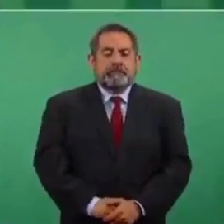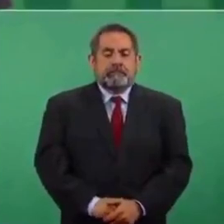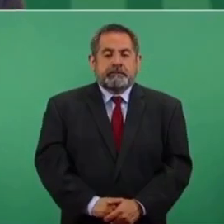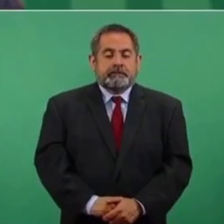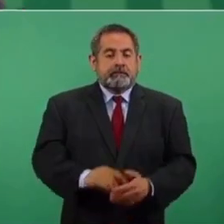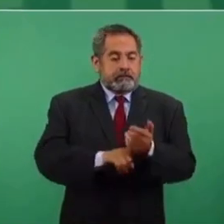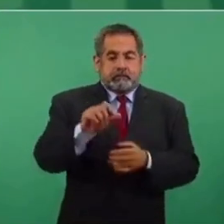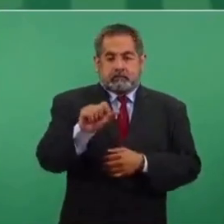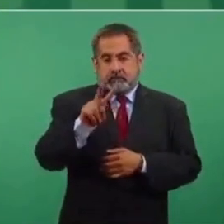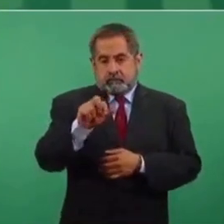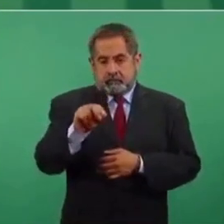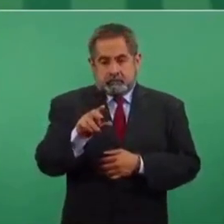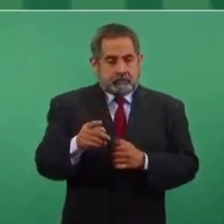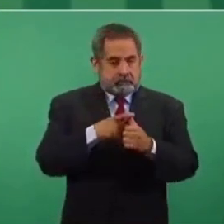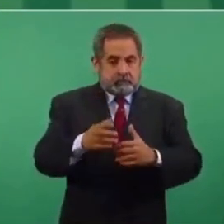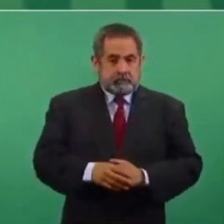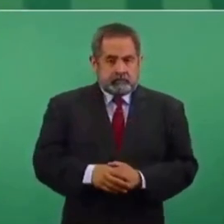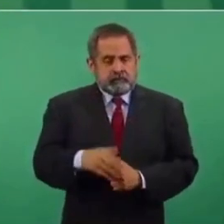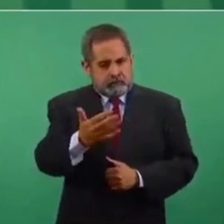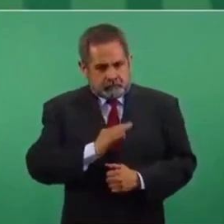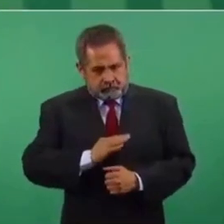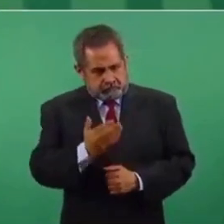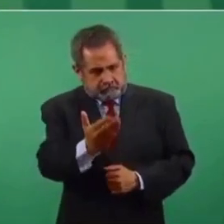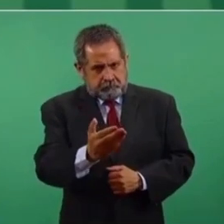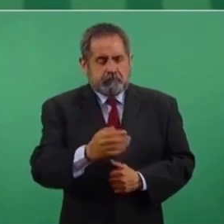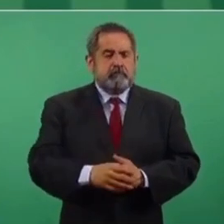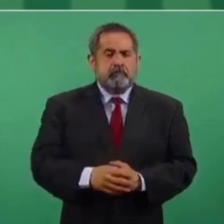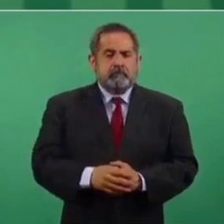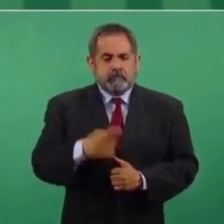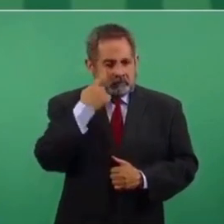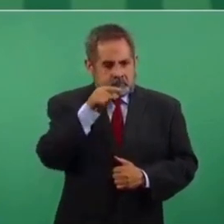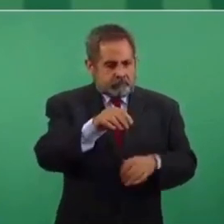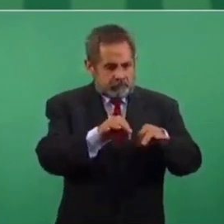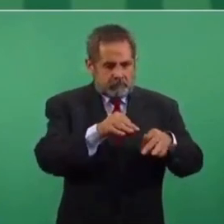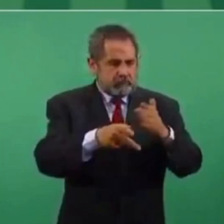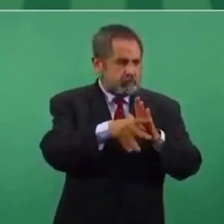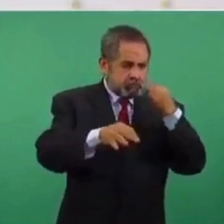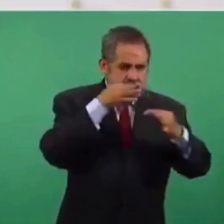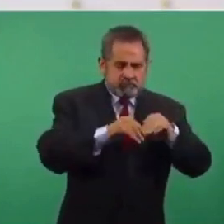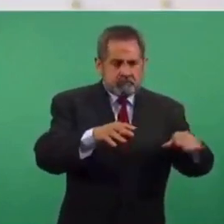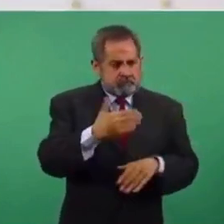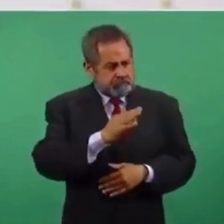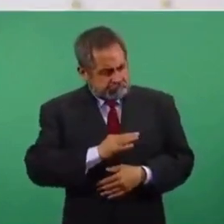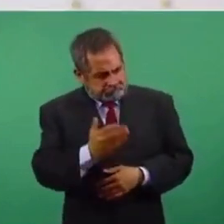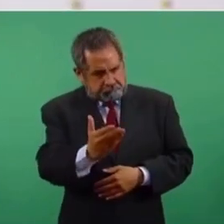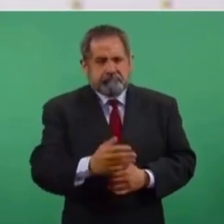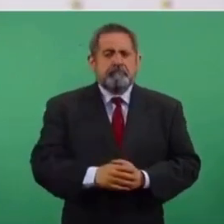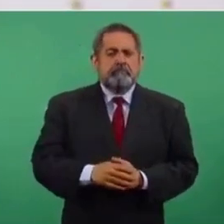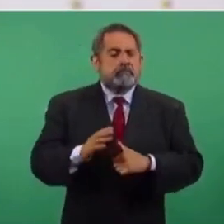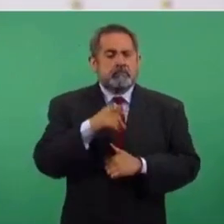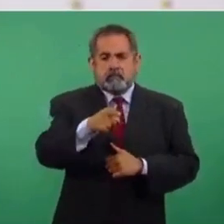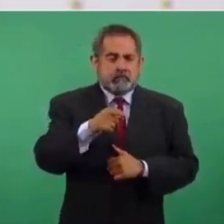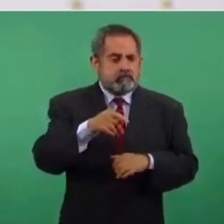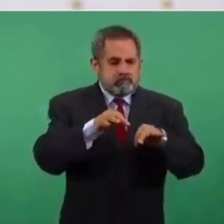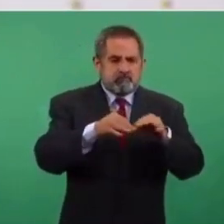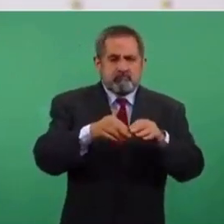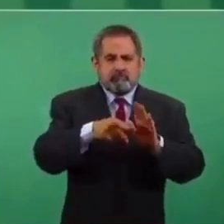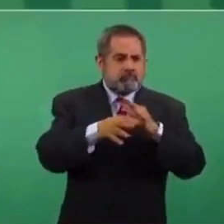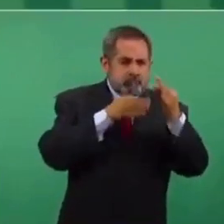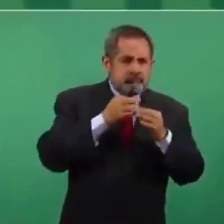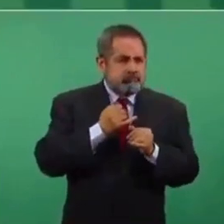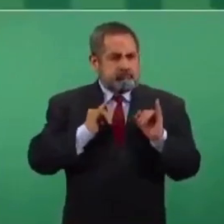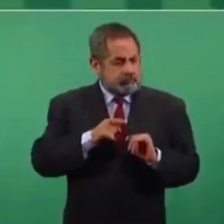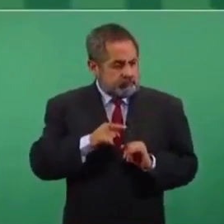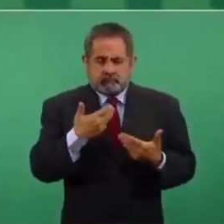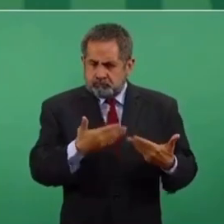Álvaro, primero, felicitarte por tu trabajo periodístico, por tu trabajo como periodista